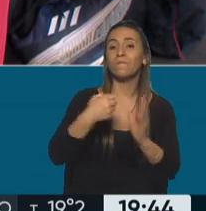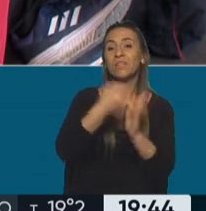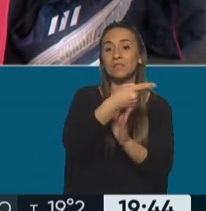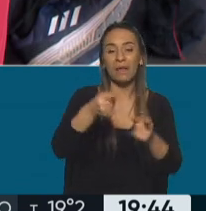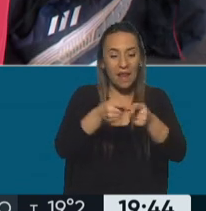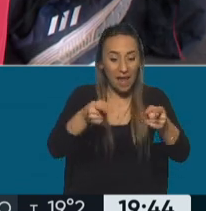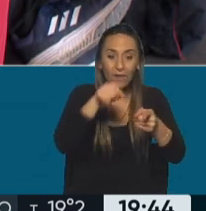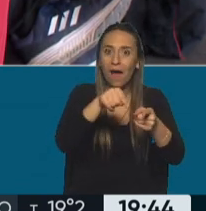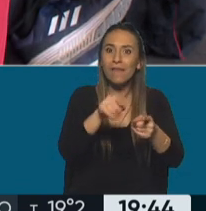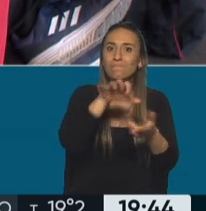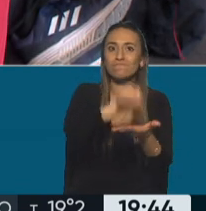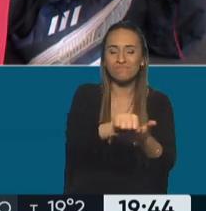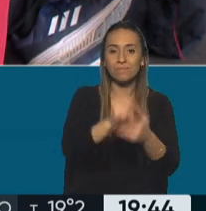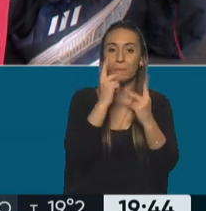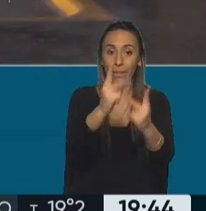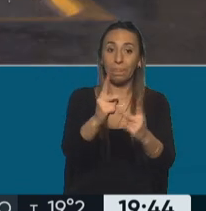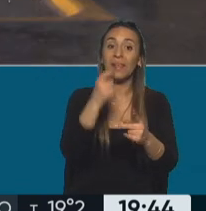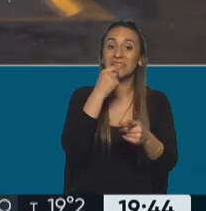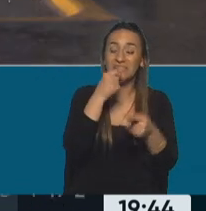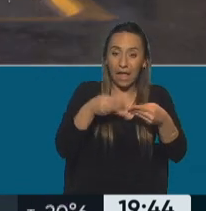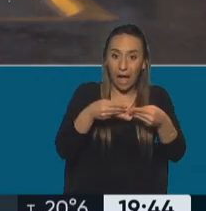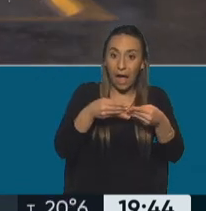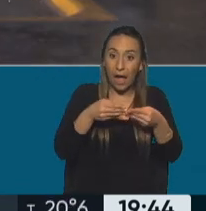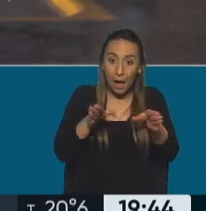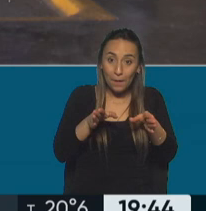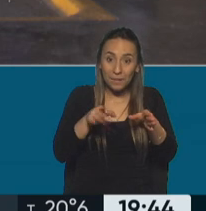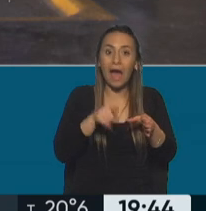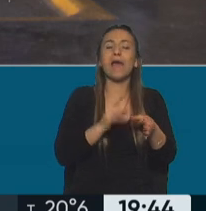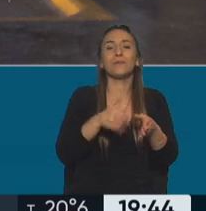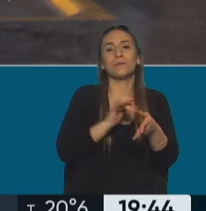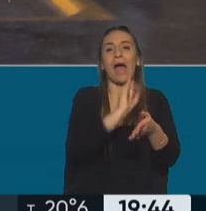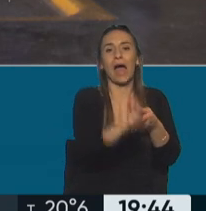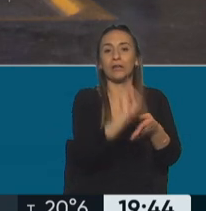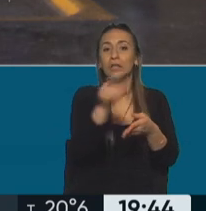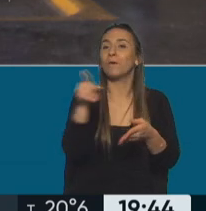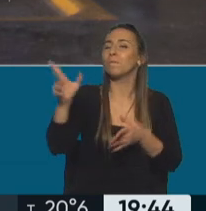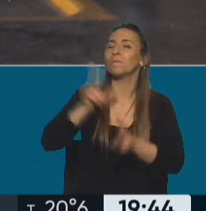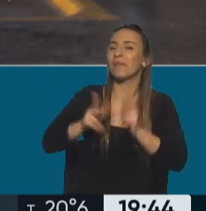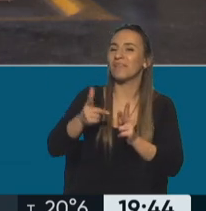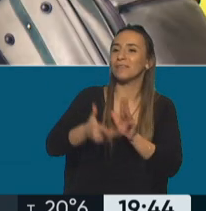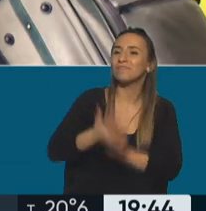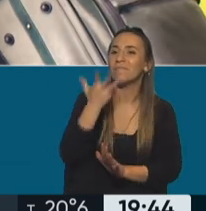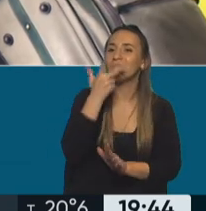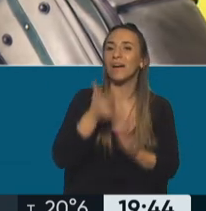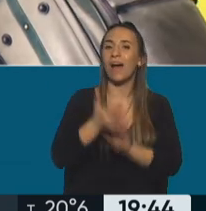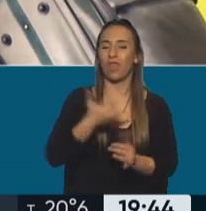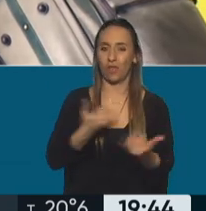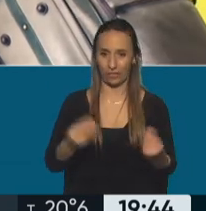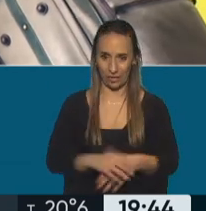Apenas se abre la inscripción, Horacio, lo vamos a estar contando y ahí me decís a dónde te gustaría viajar. Bueno, les pego un vistazo. Vale.